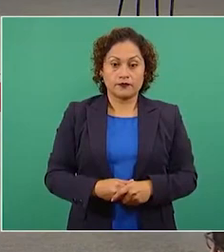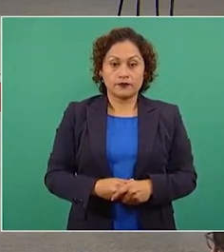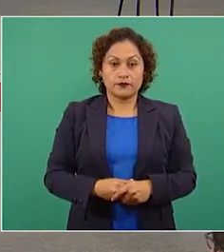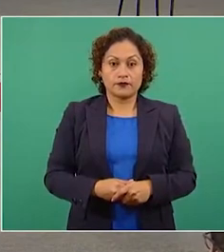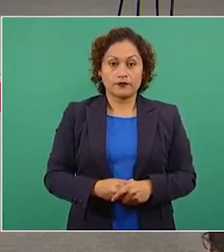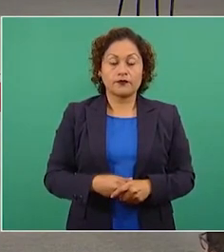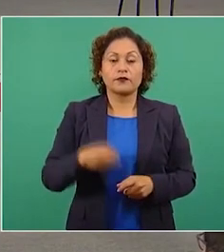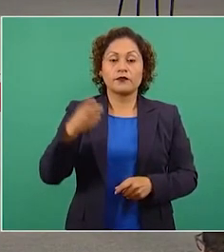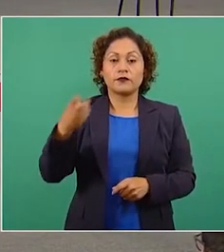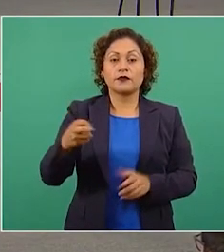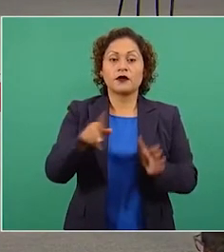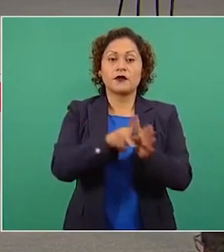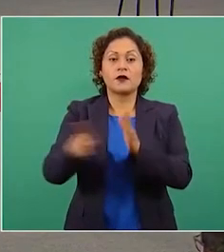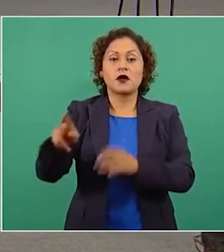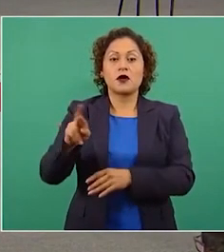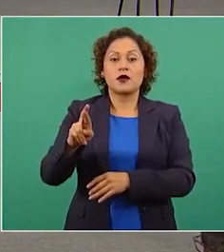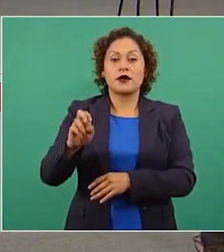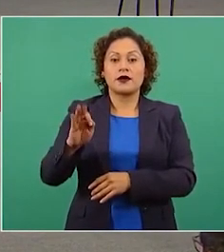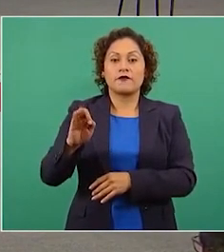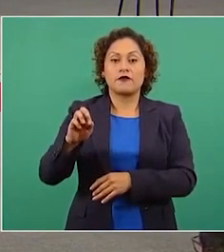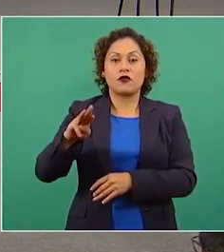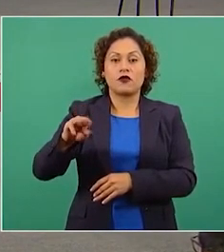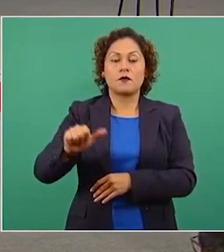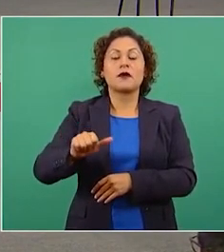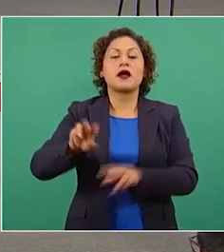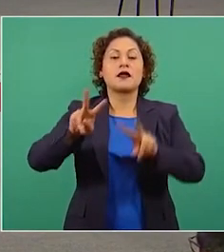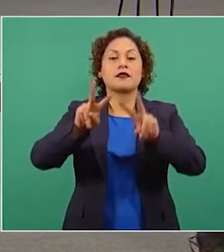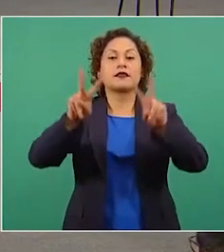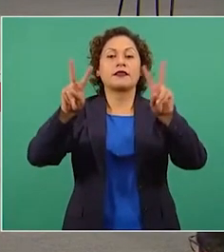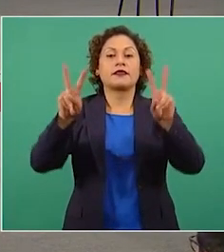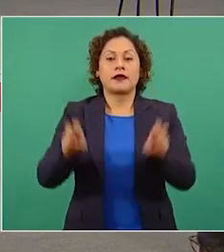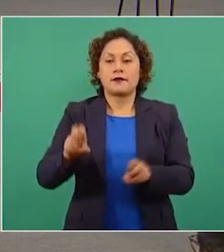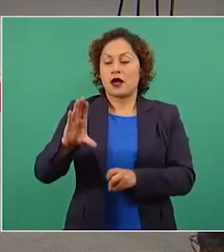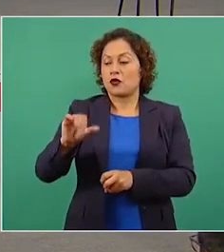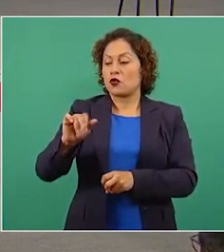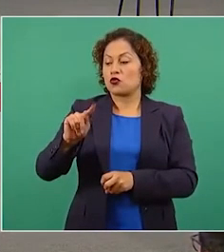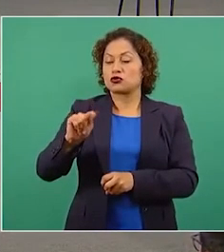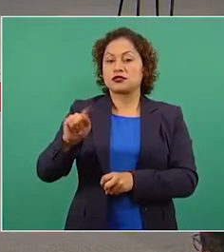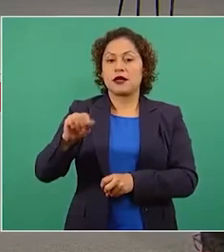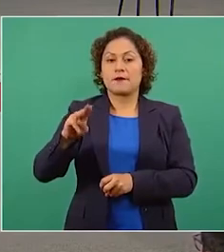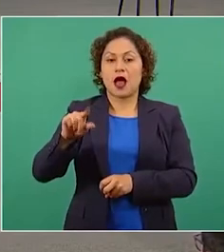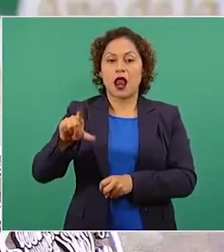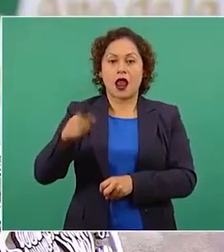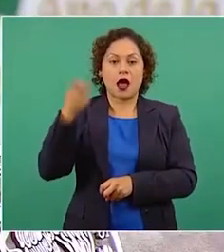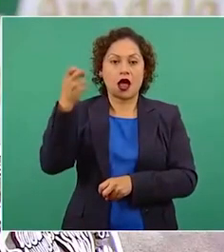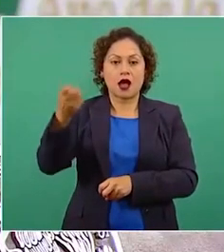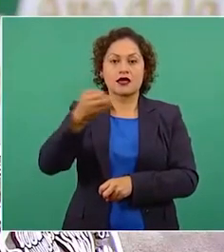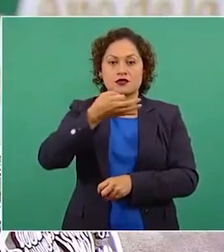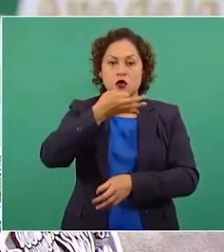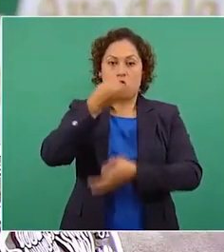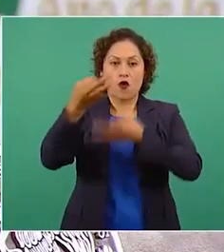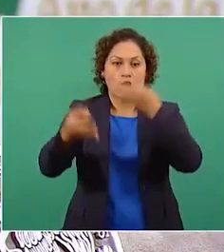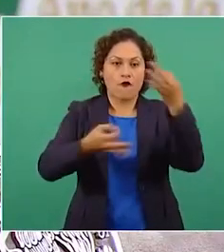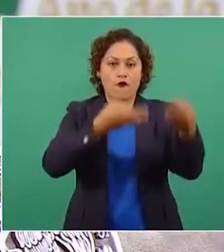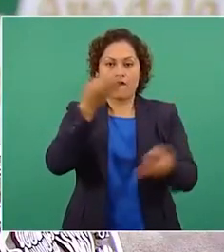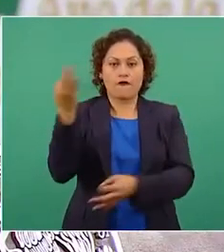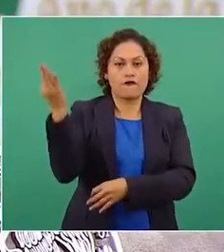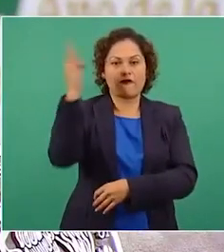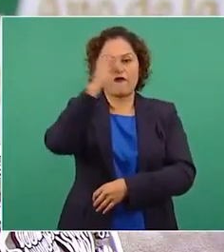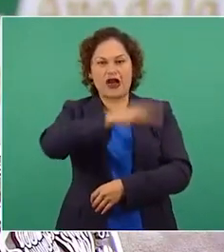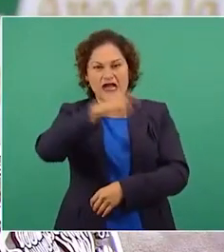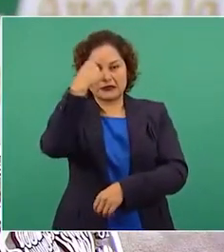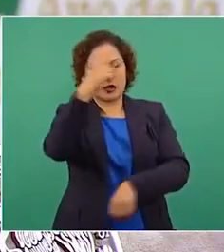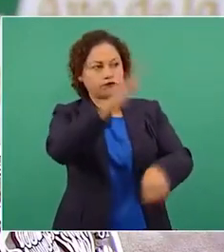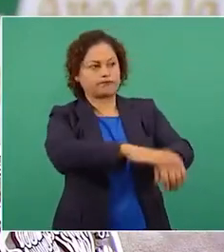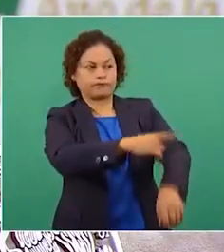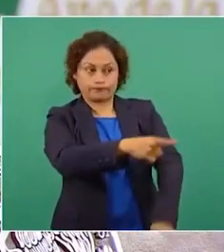nota de reforma sobre el sistema Kutzamala en la que falsea información para provocar miedo. En una